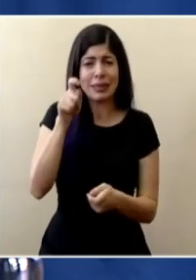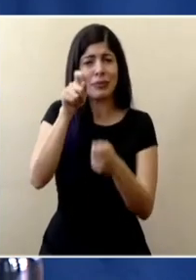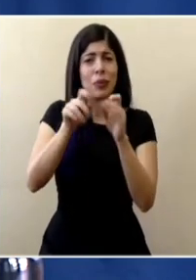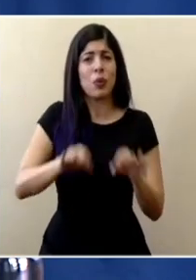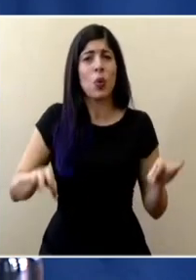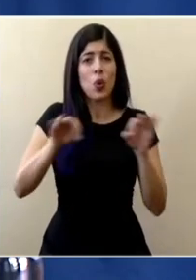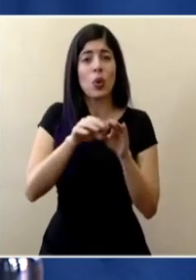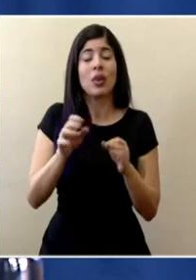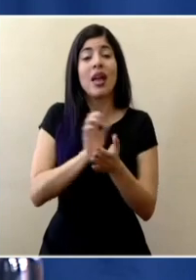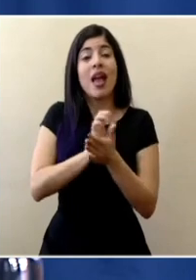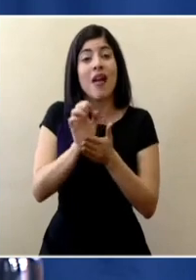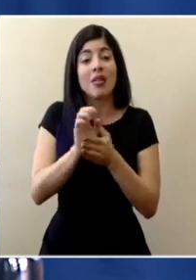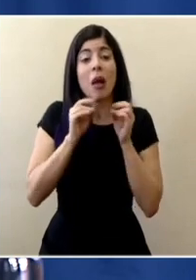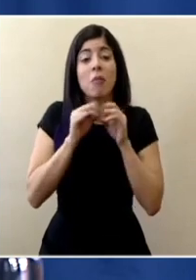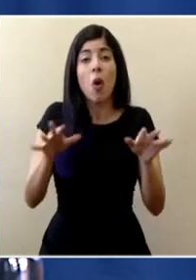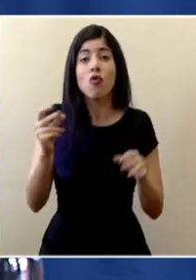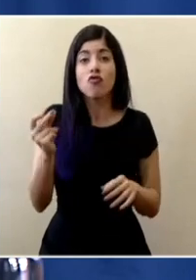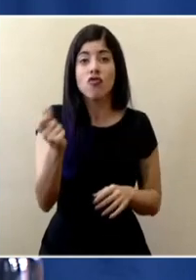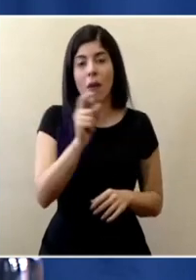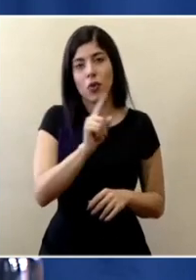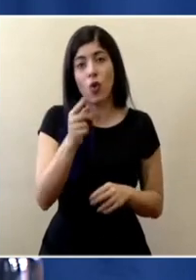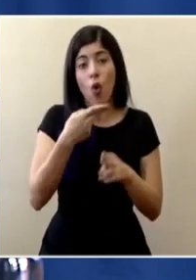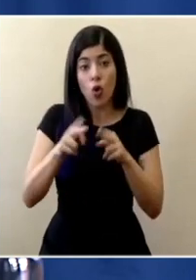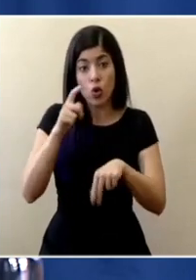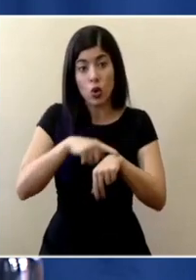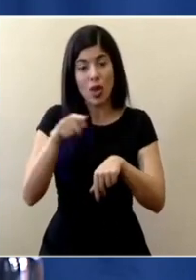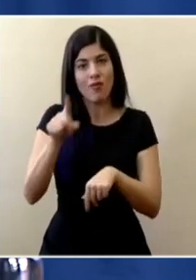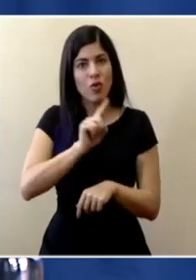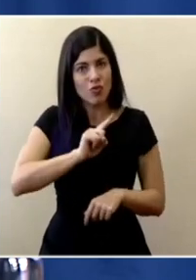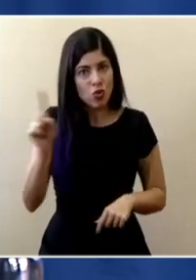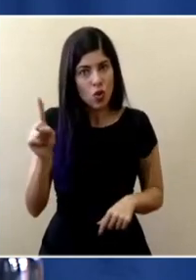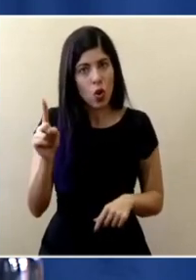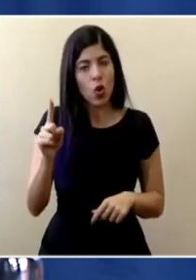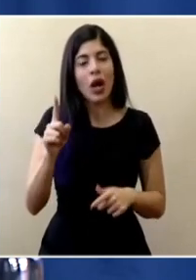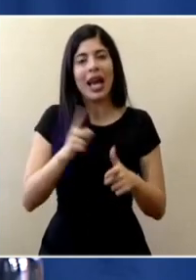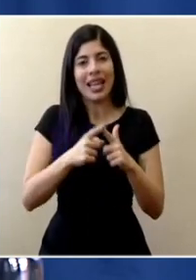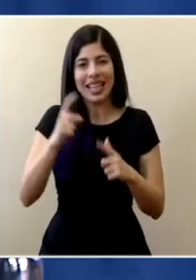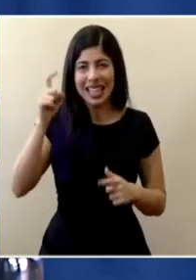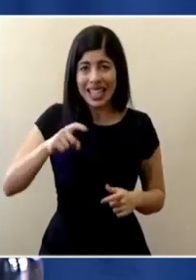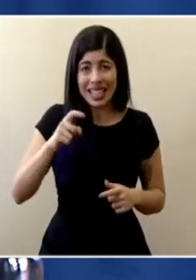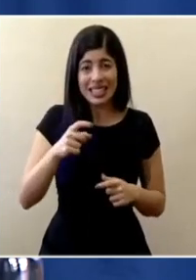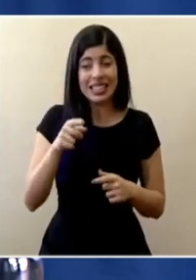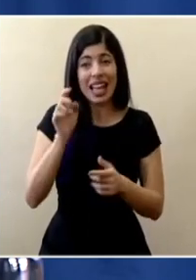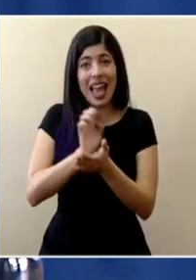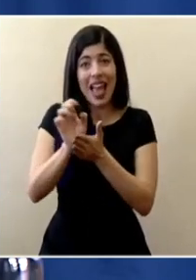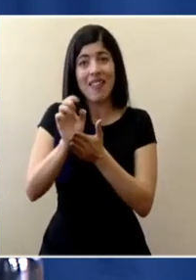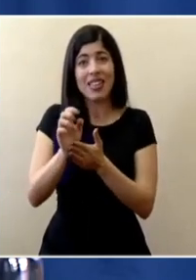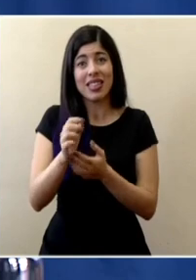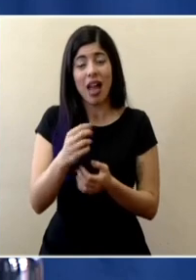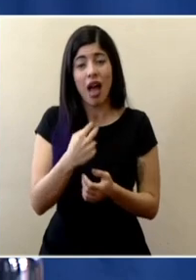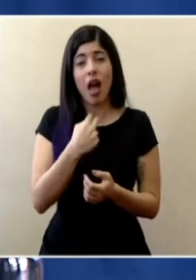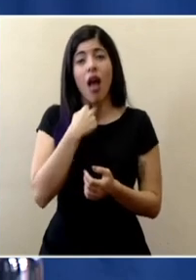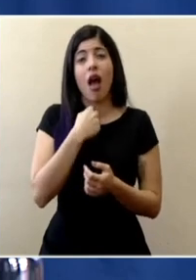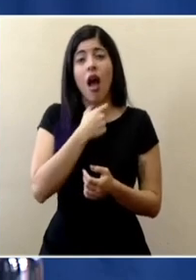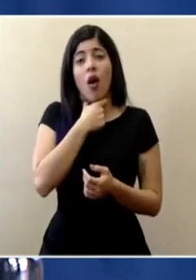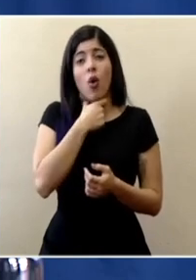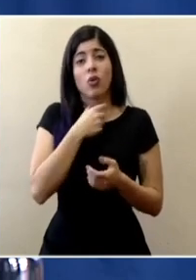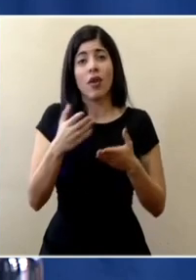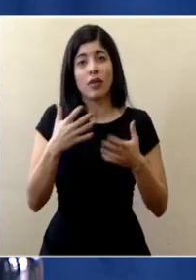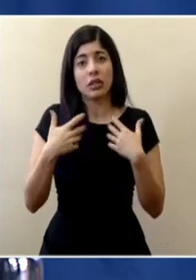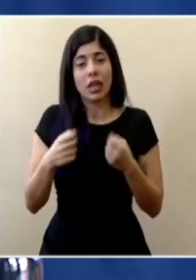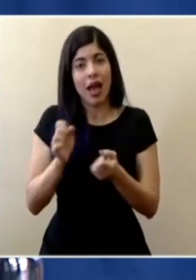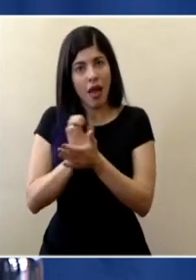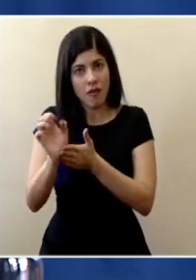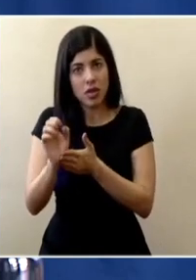es que no se transmita tan rápidamente en poco tiempo y que tengamos esa sobresaturación de los servicios de salud claro que se van a